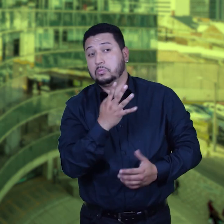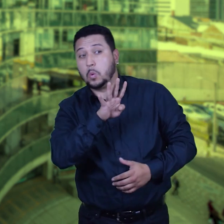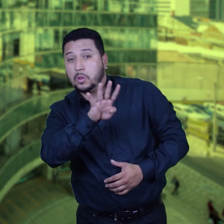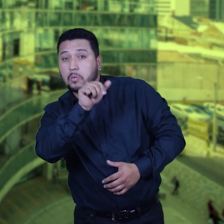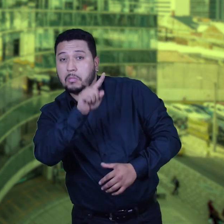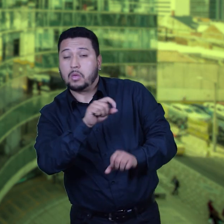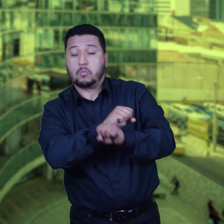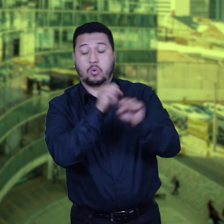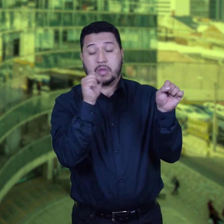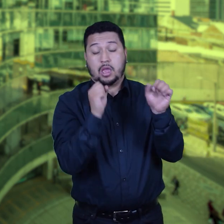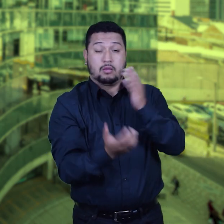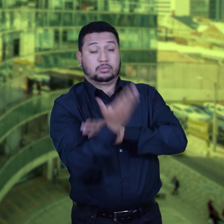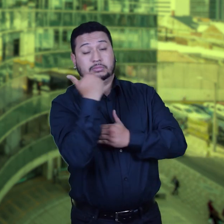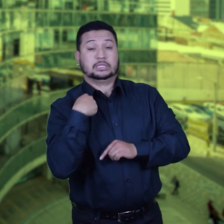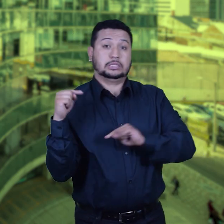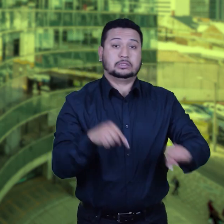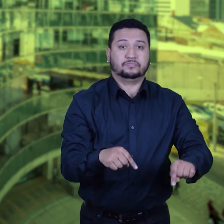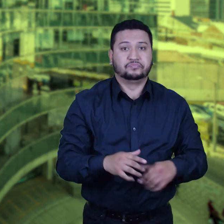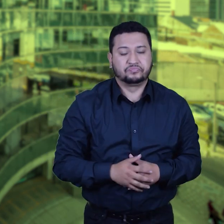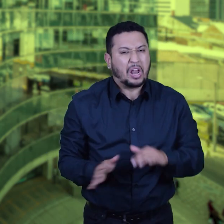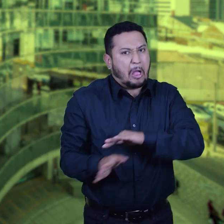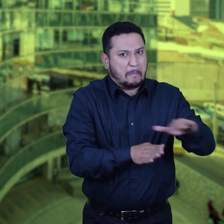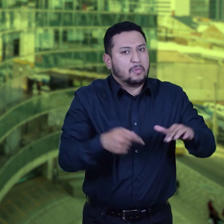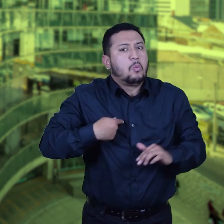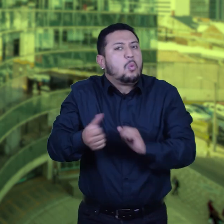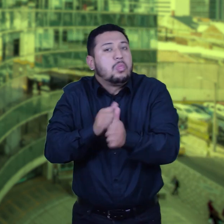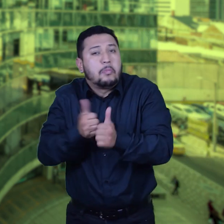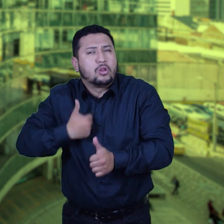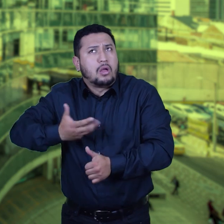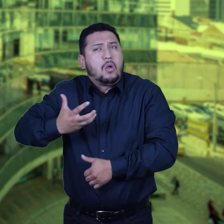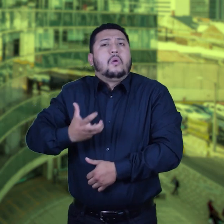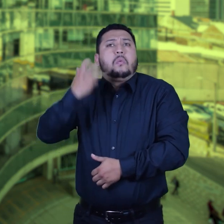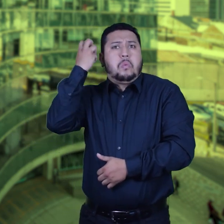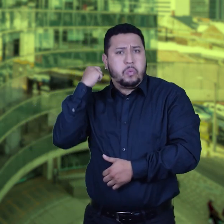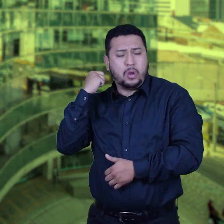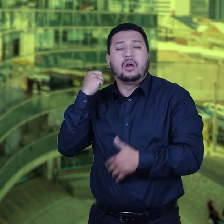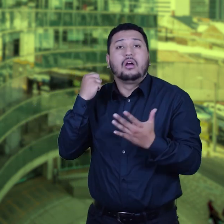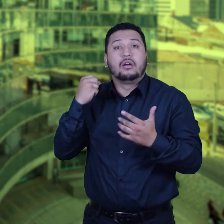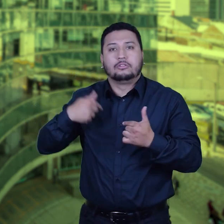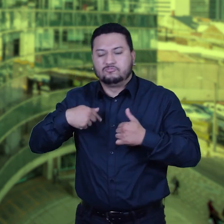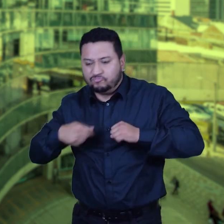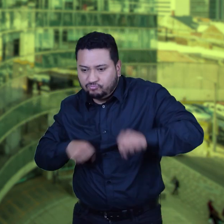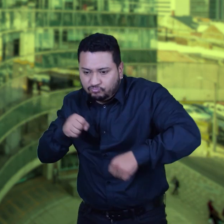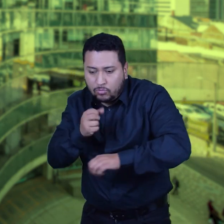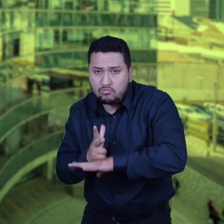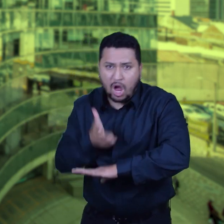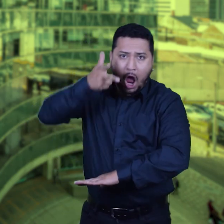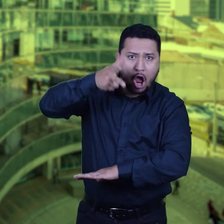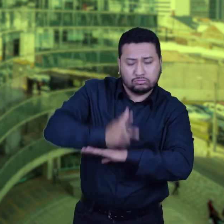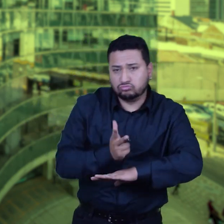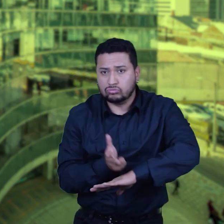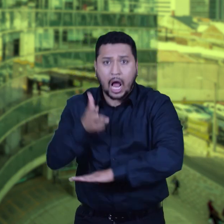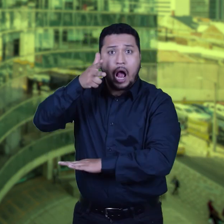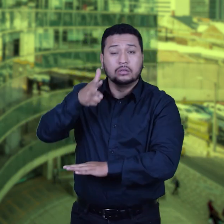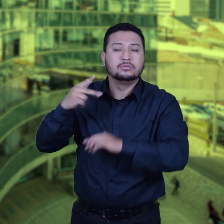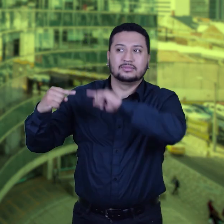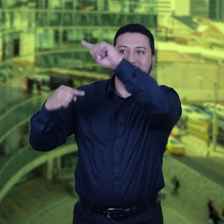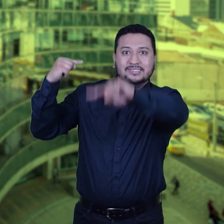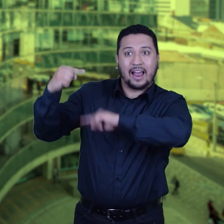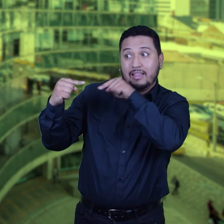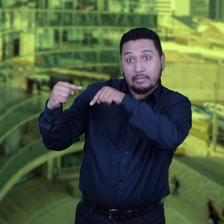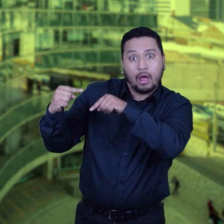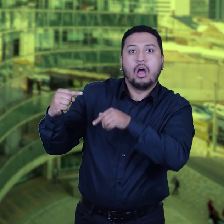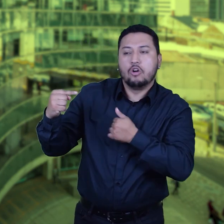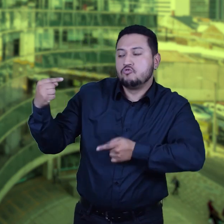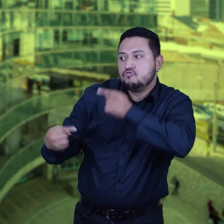bicicross. Mi reconocimiento fue un campeonato que gané en el parque El Salitre. Salí campeón. Ahorita en el